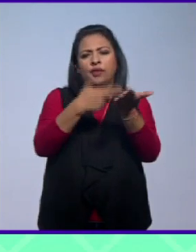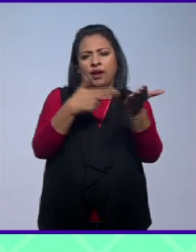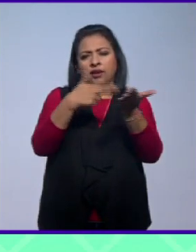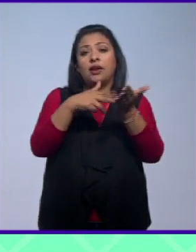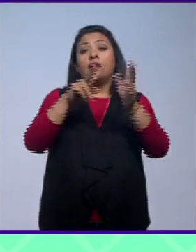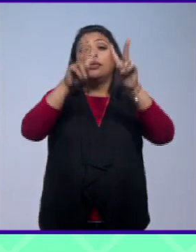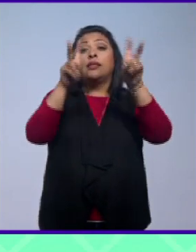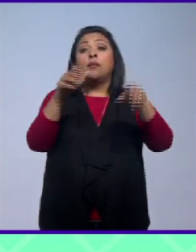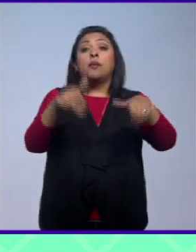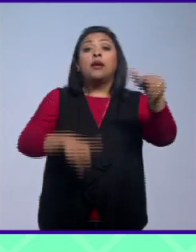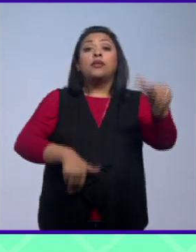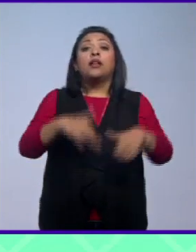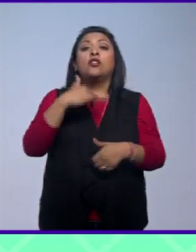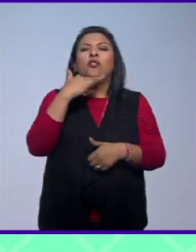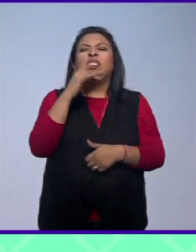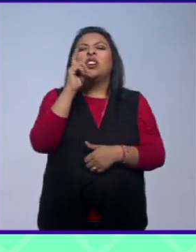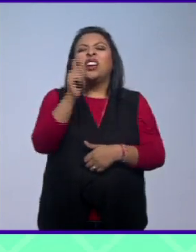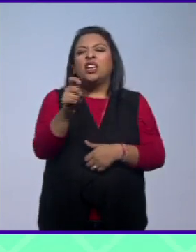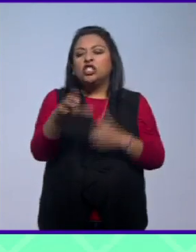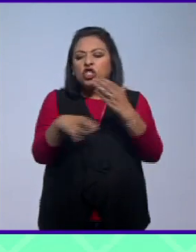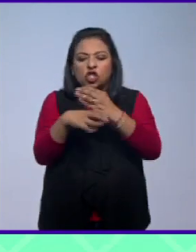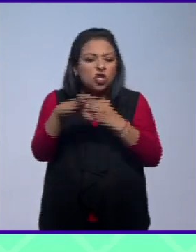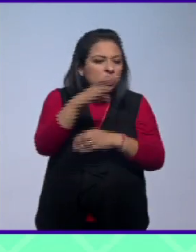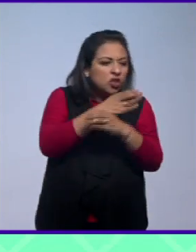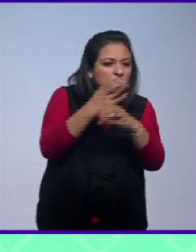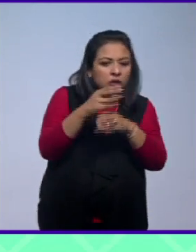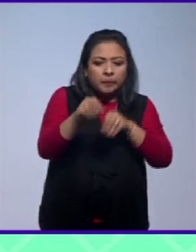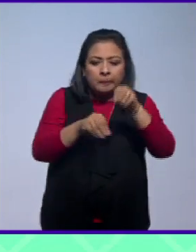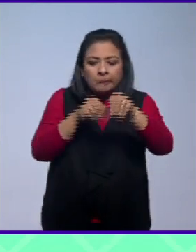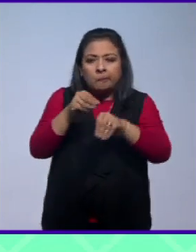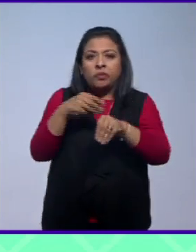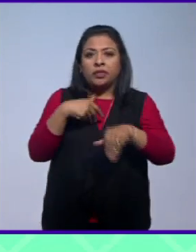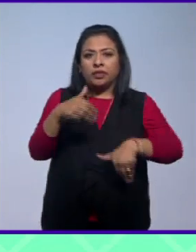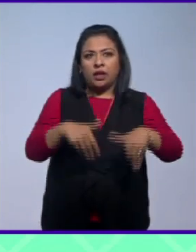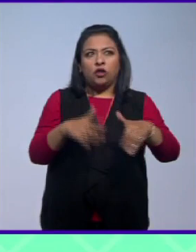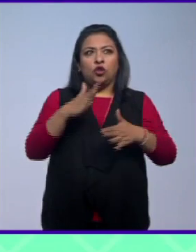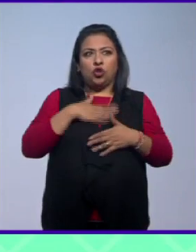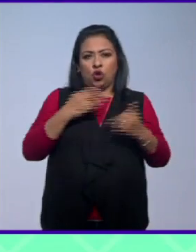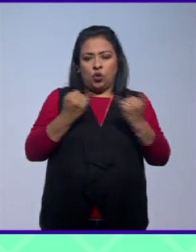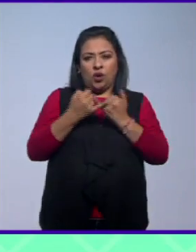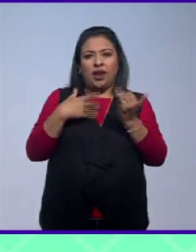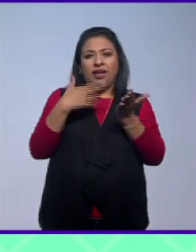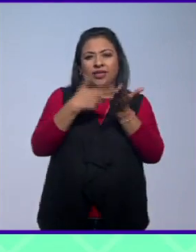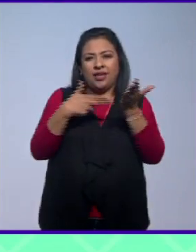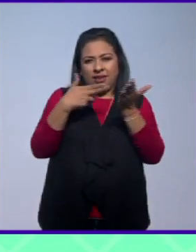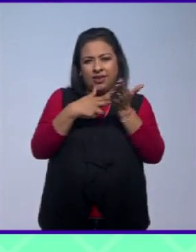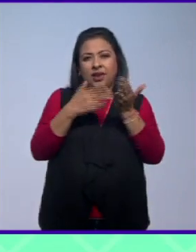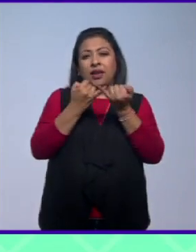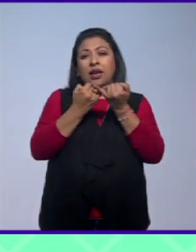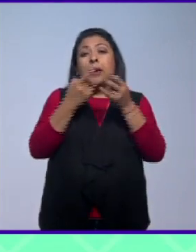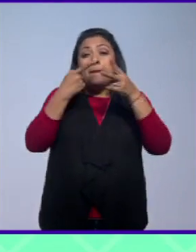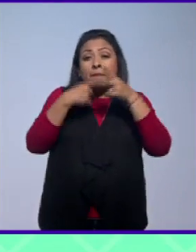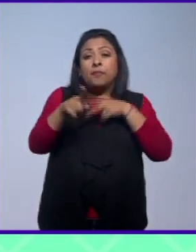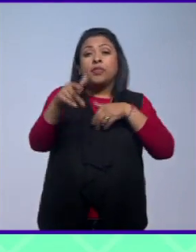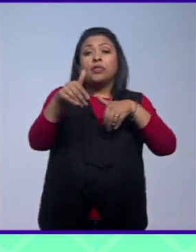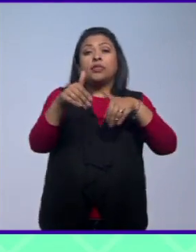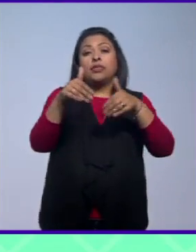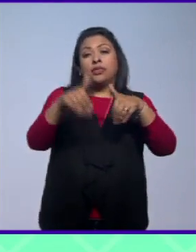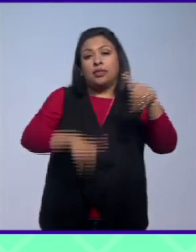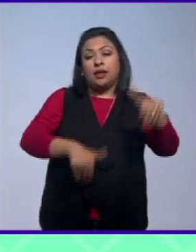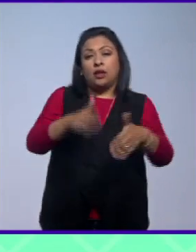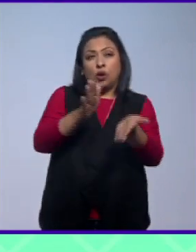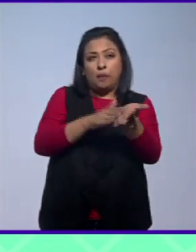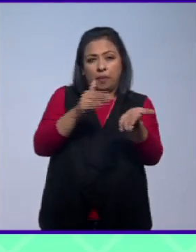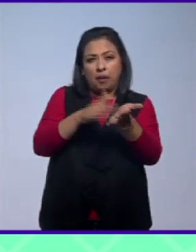que es hacer teatro con objetos lo que él hace es una maravilla y yo voy a dar un taller estoy dando un taller de introducción al teatro de papel entonces